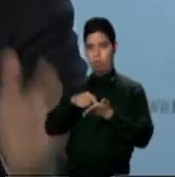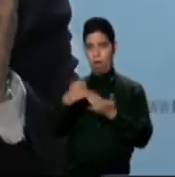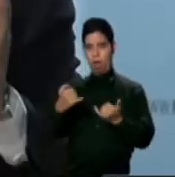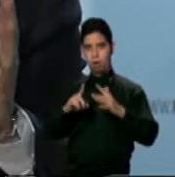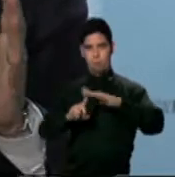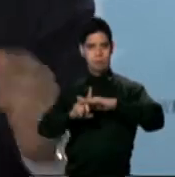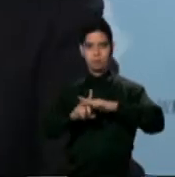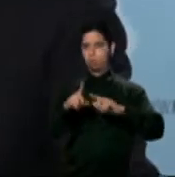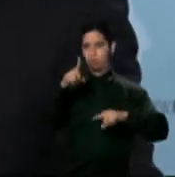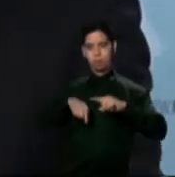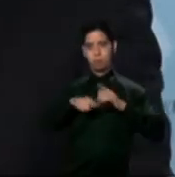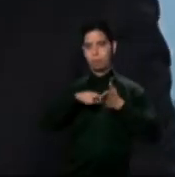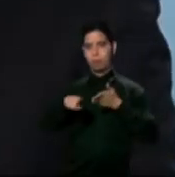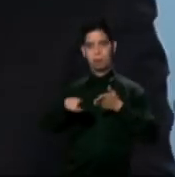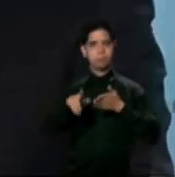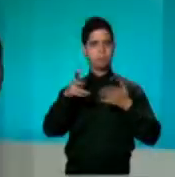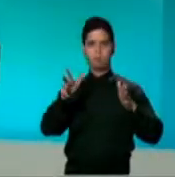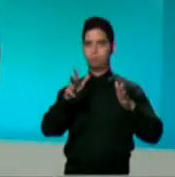Y eso sale del plan.